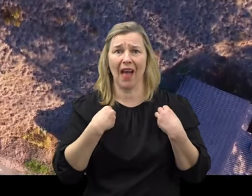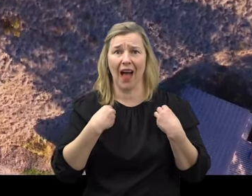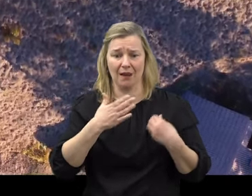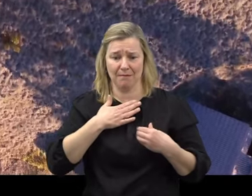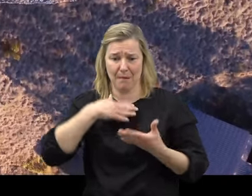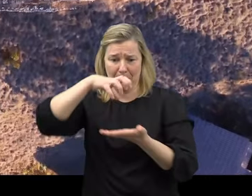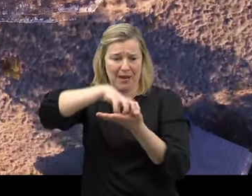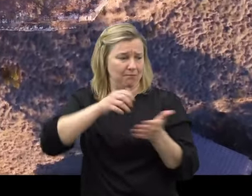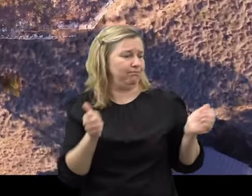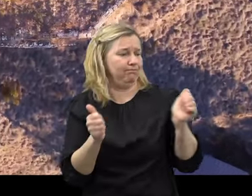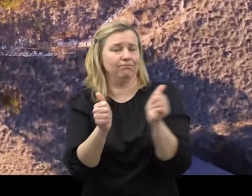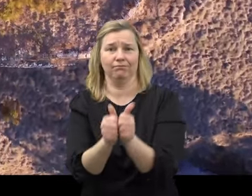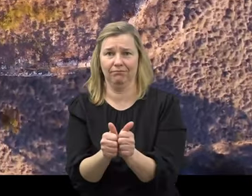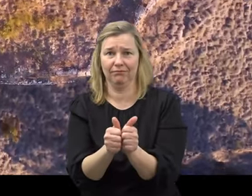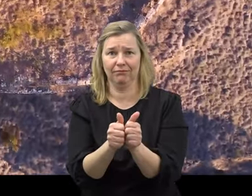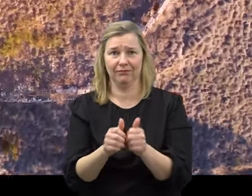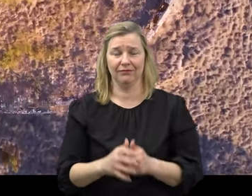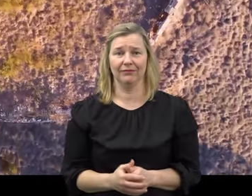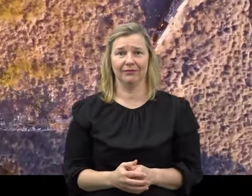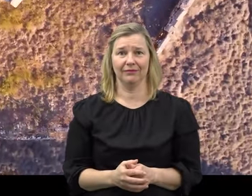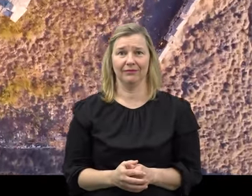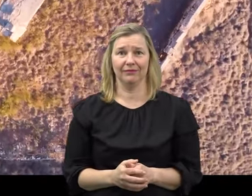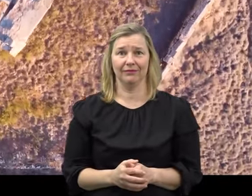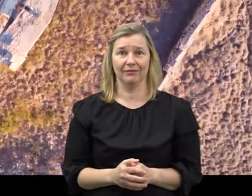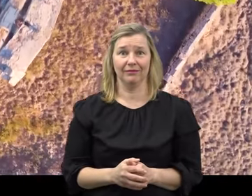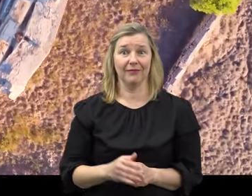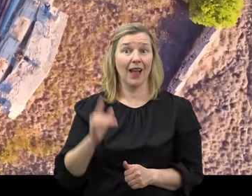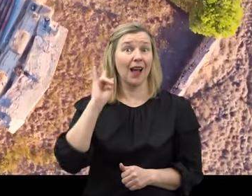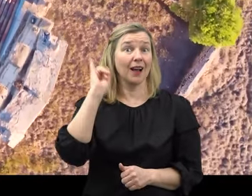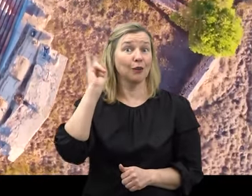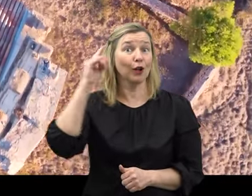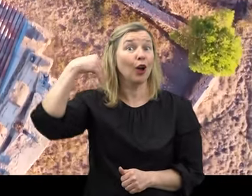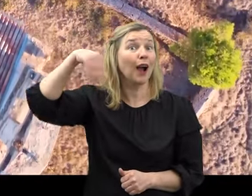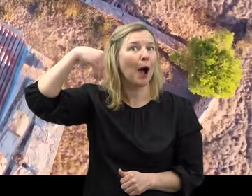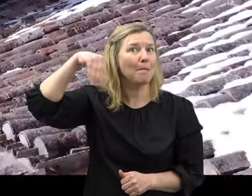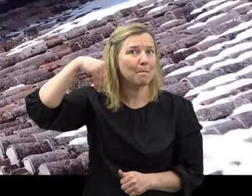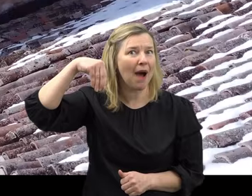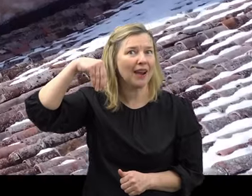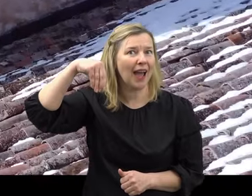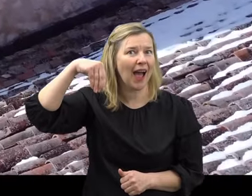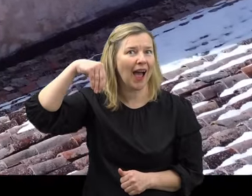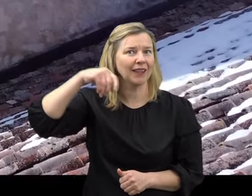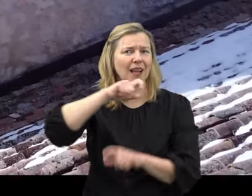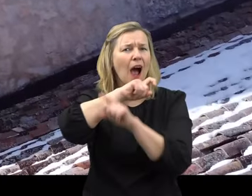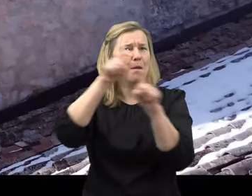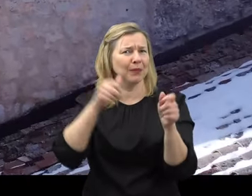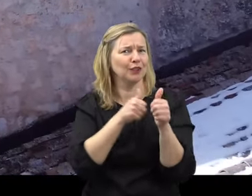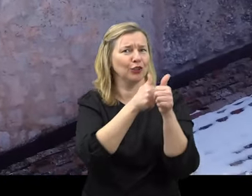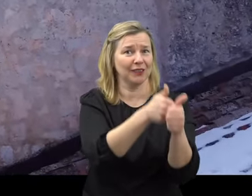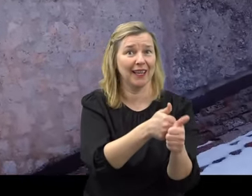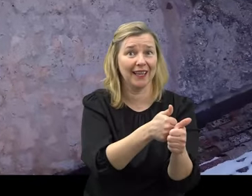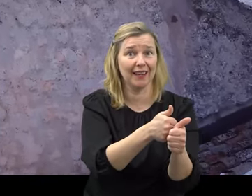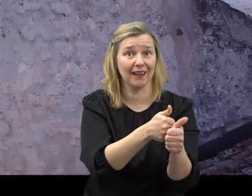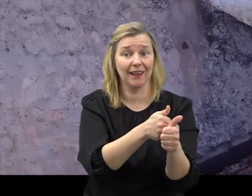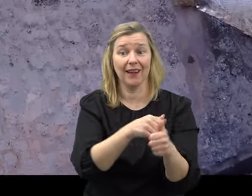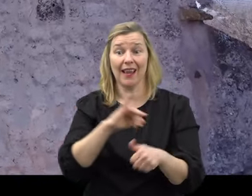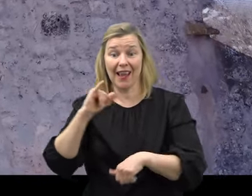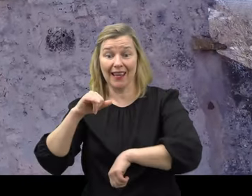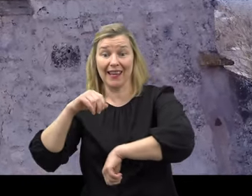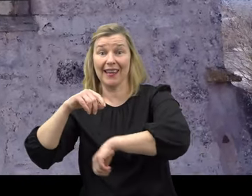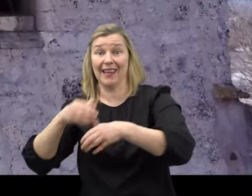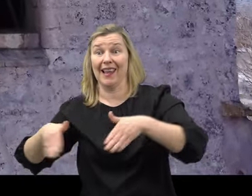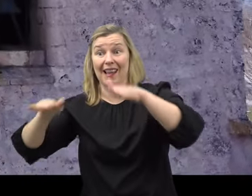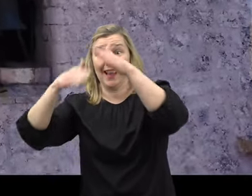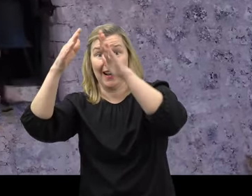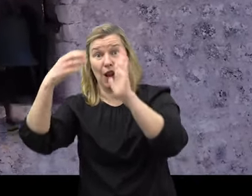junto a mis muros y contrafuertes. Han atendido al repicar de mis campanas y se han dejado guiar por